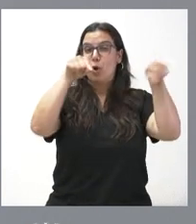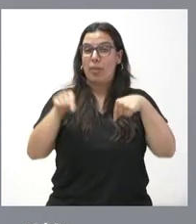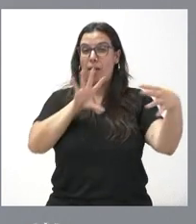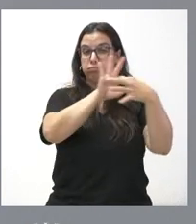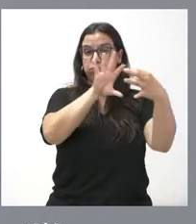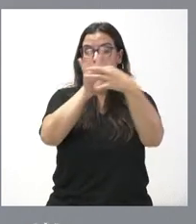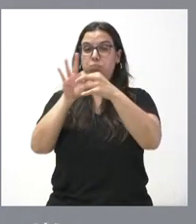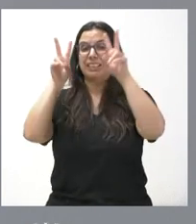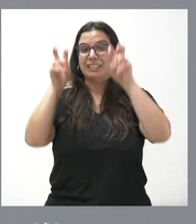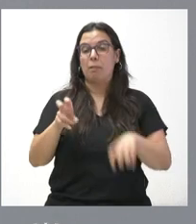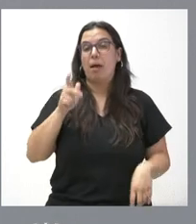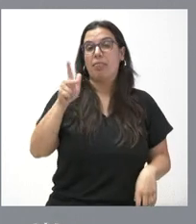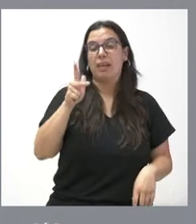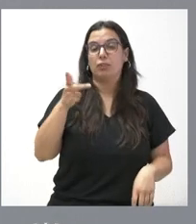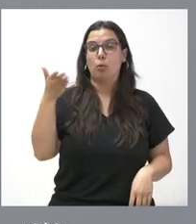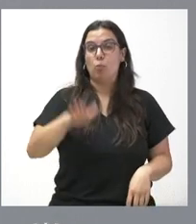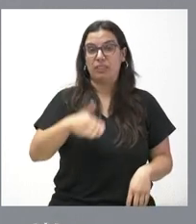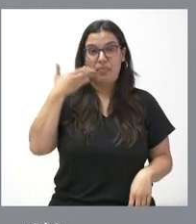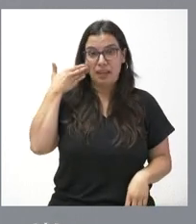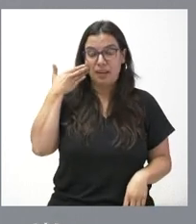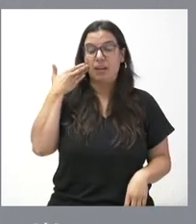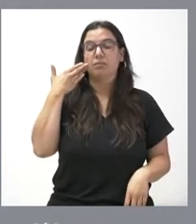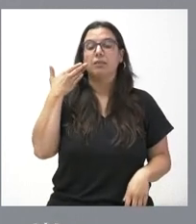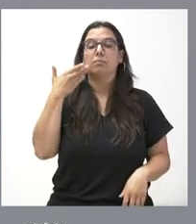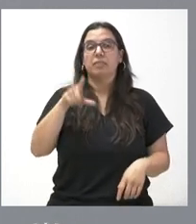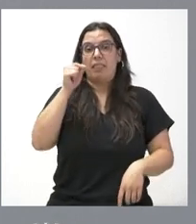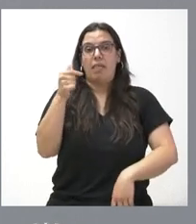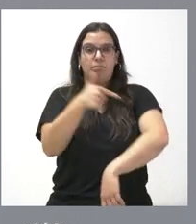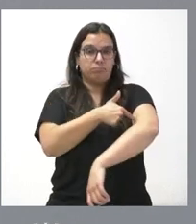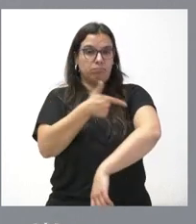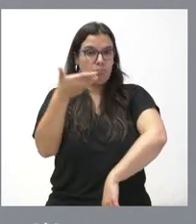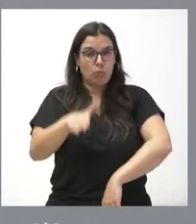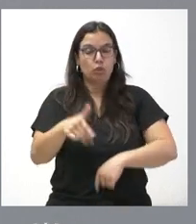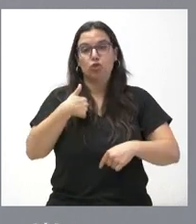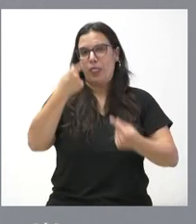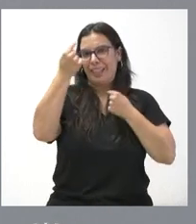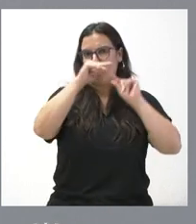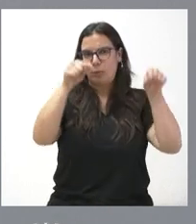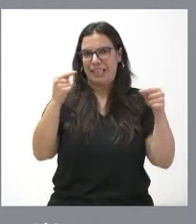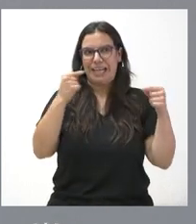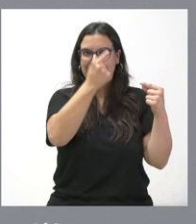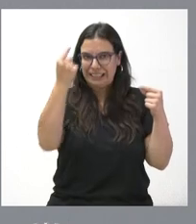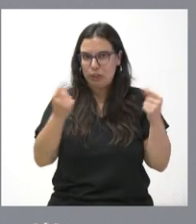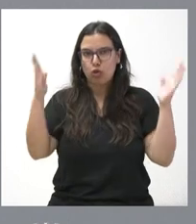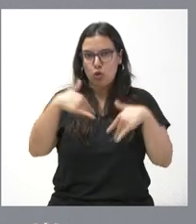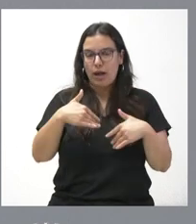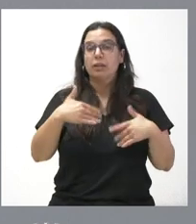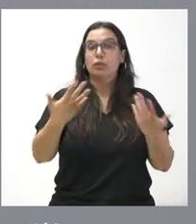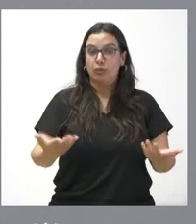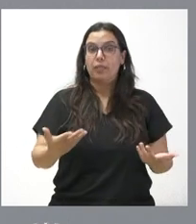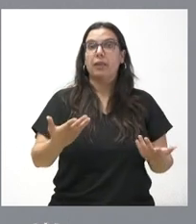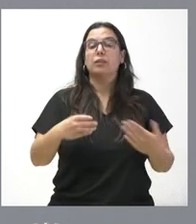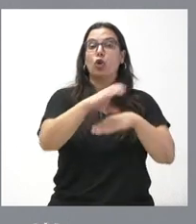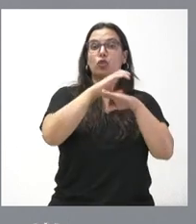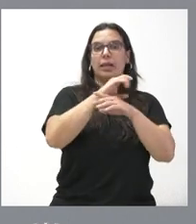ejercicio del derecho a la muerte digna a eutanasia. Yo no los tengo. Se los ofreceremos de la consejería